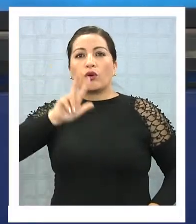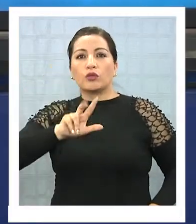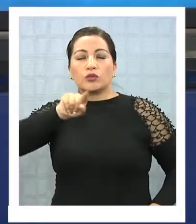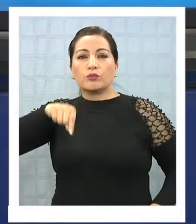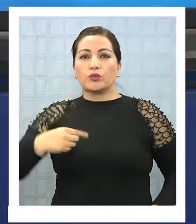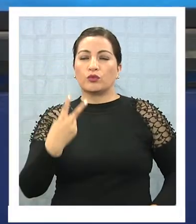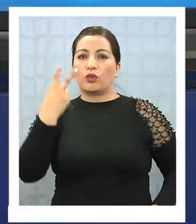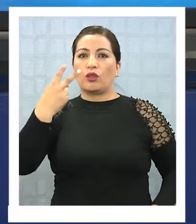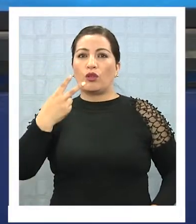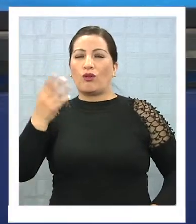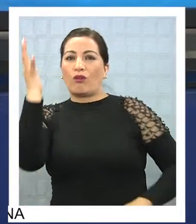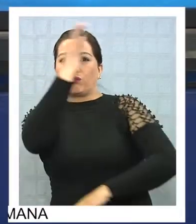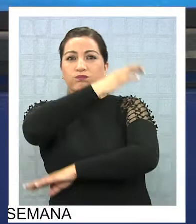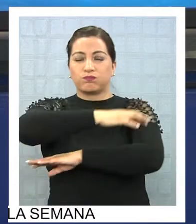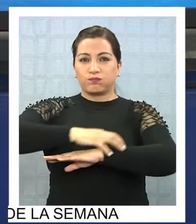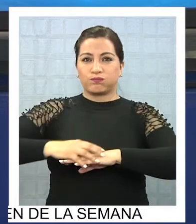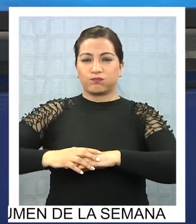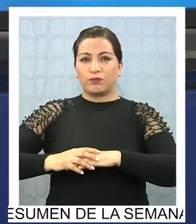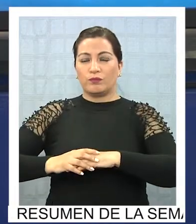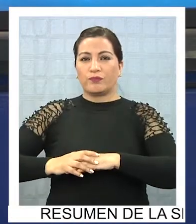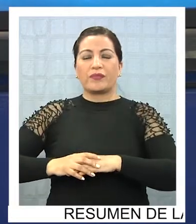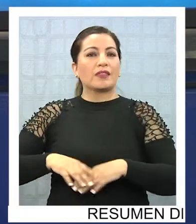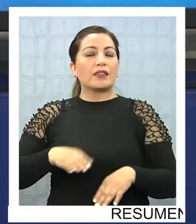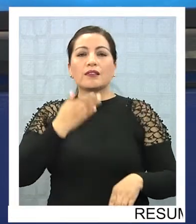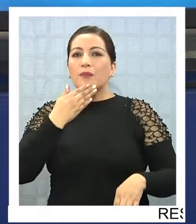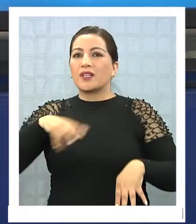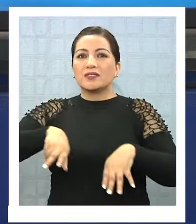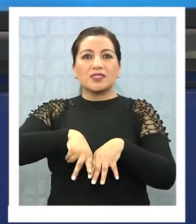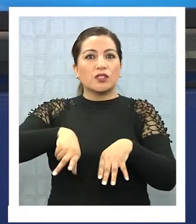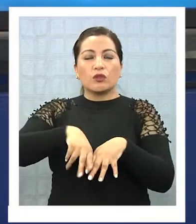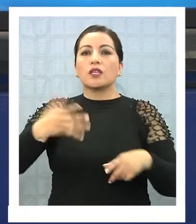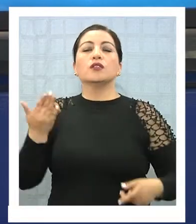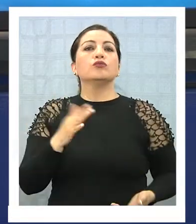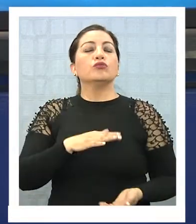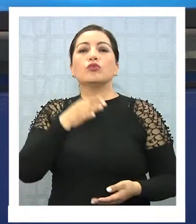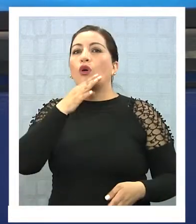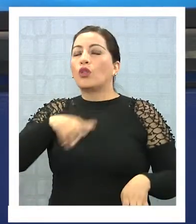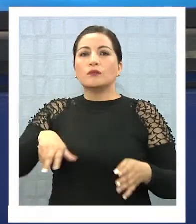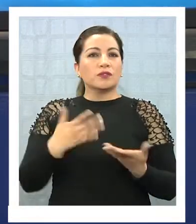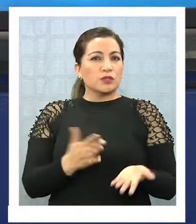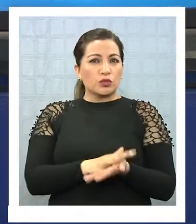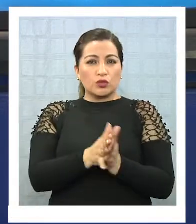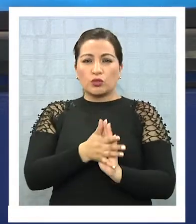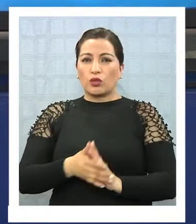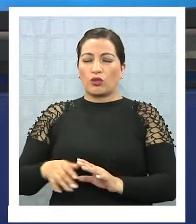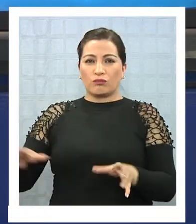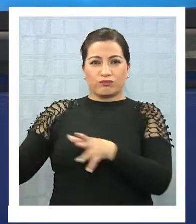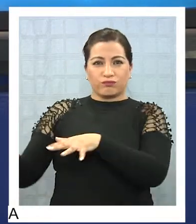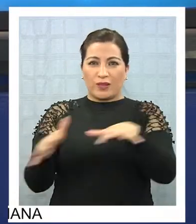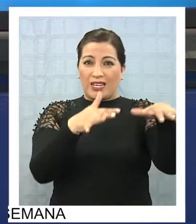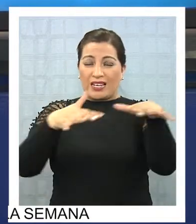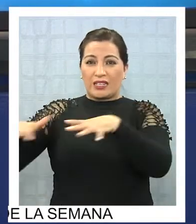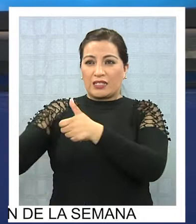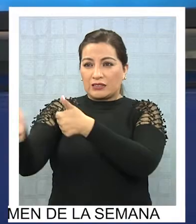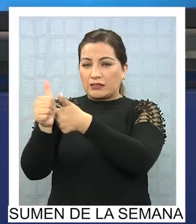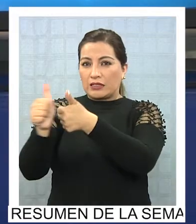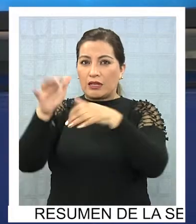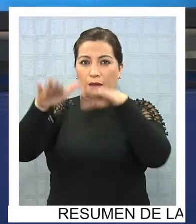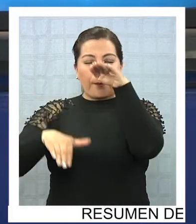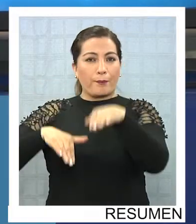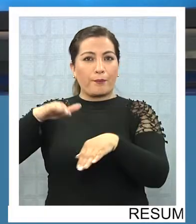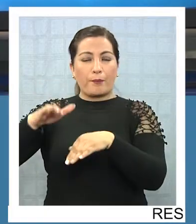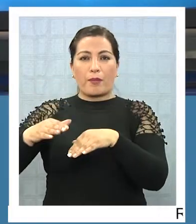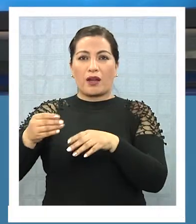Coquimbo, después Chiloé, 7.6, y hemos evacuado toda la zona costera, que incluso ahora hemos optimizado, porque hace